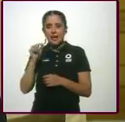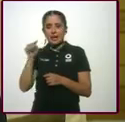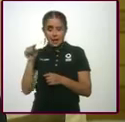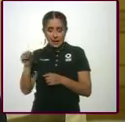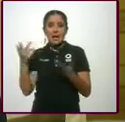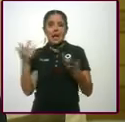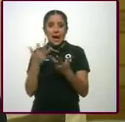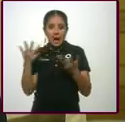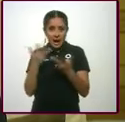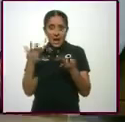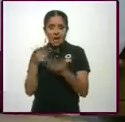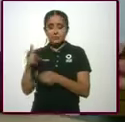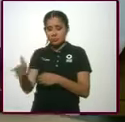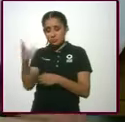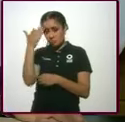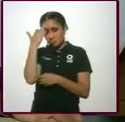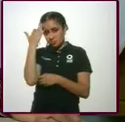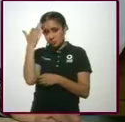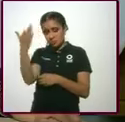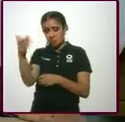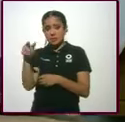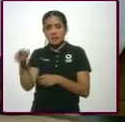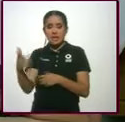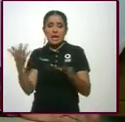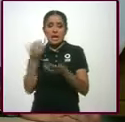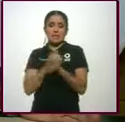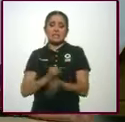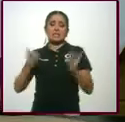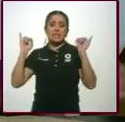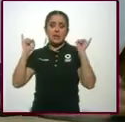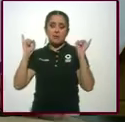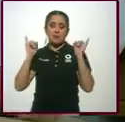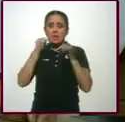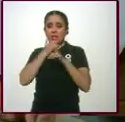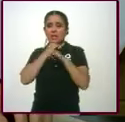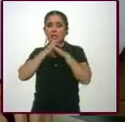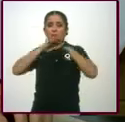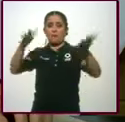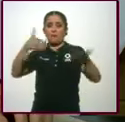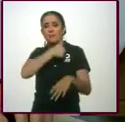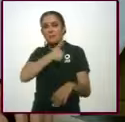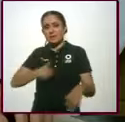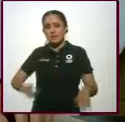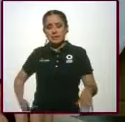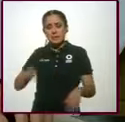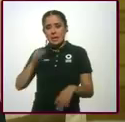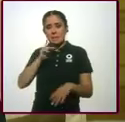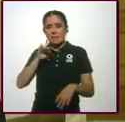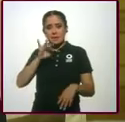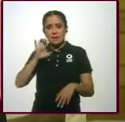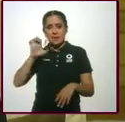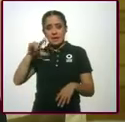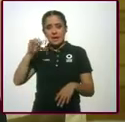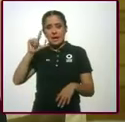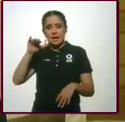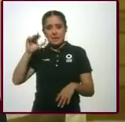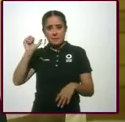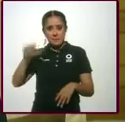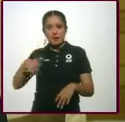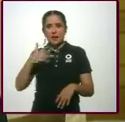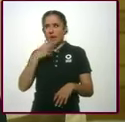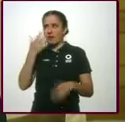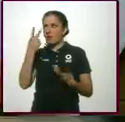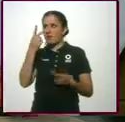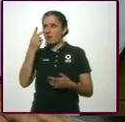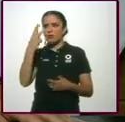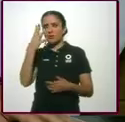que inauguró con un informe del presidente Miguel Alemán. Sí. Y duró 3, 4